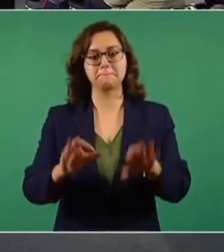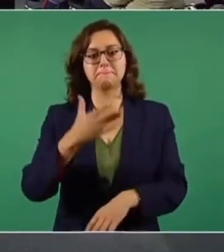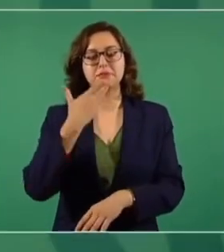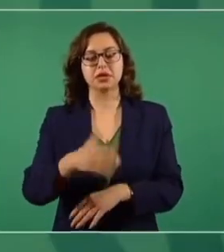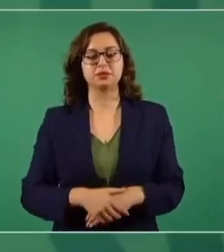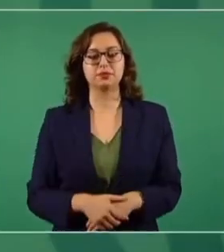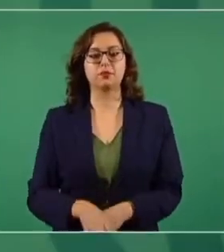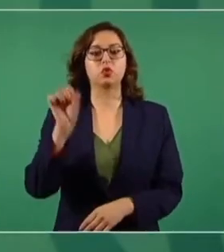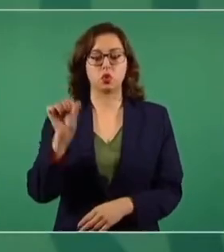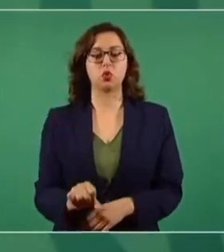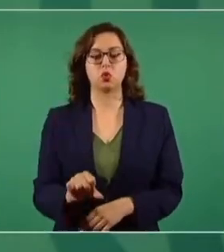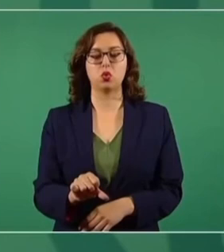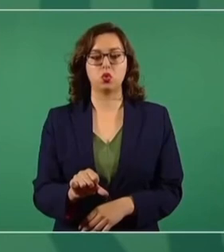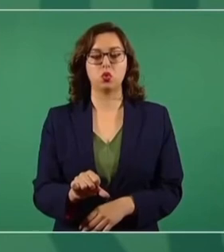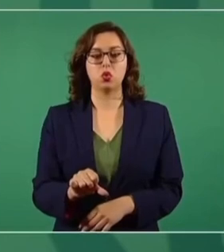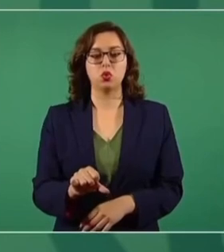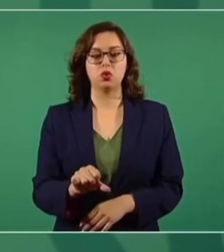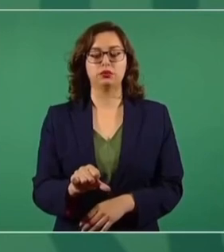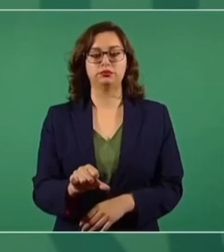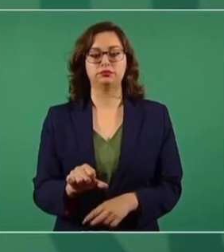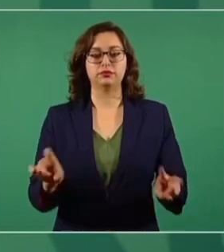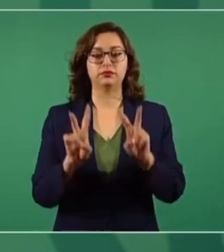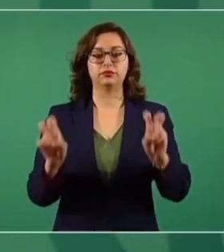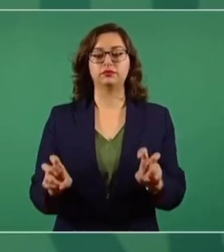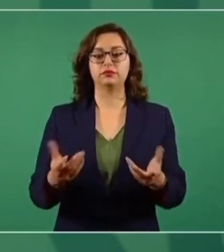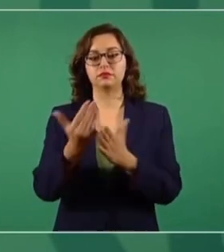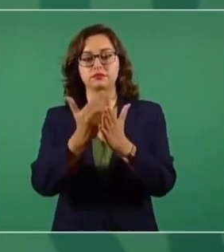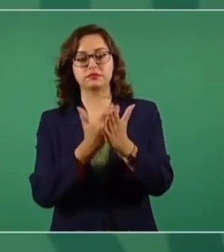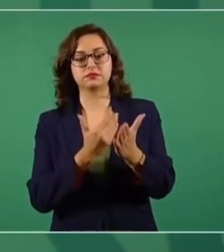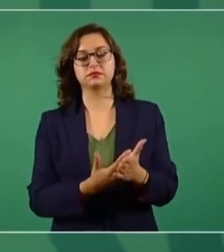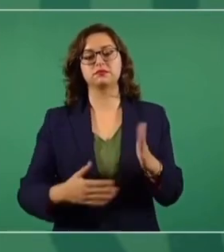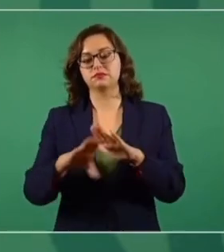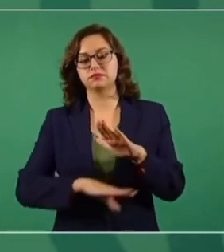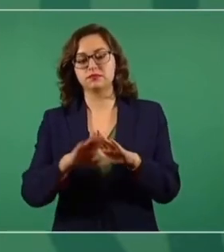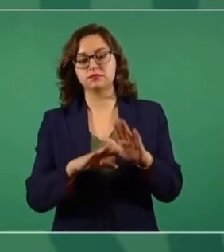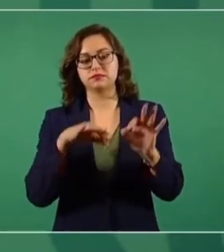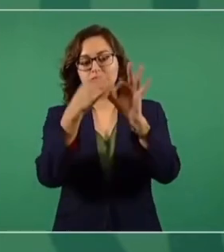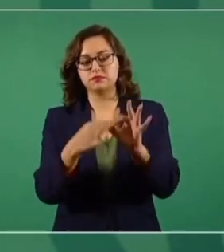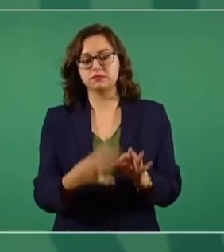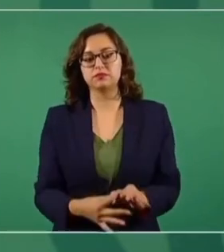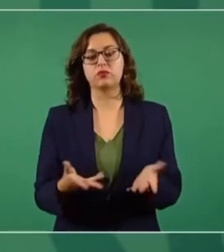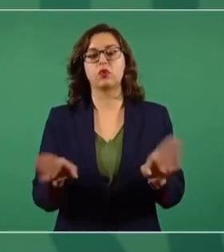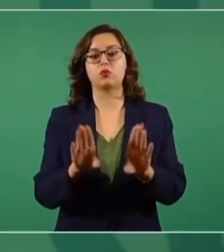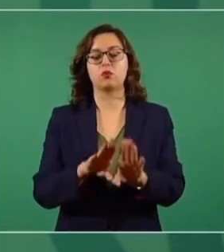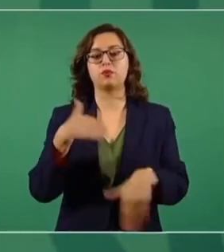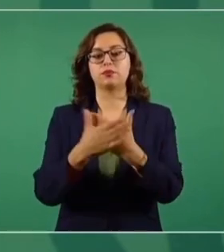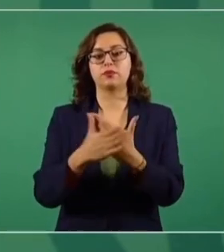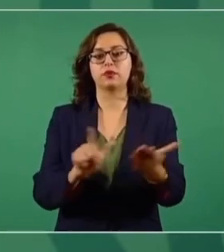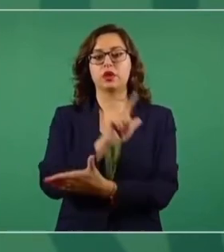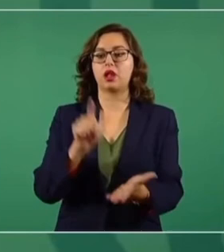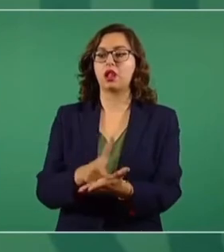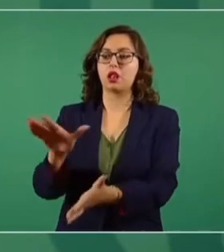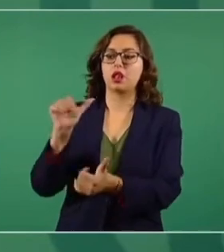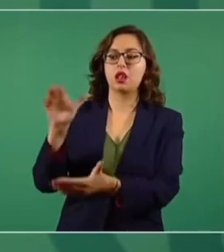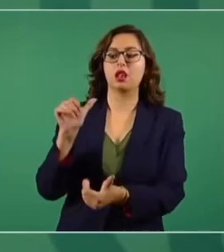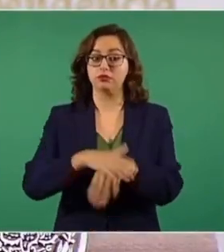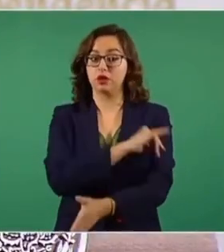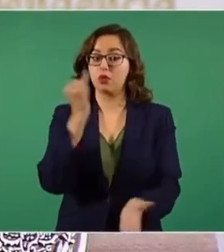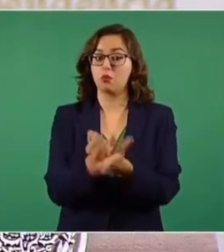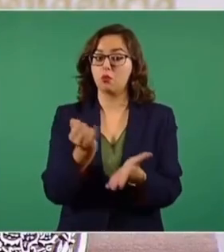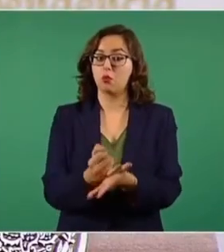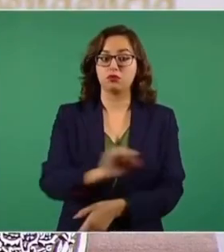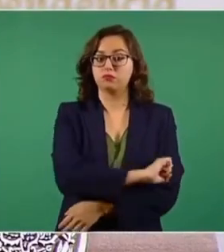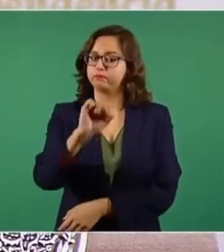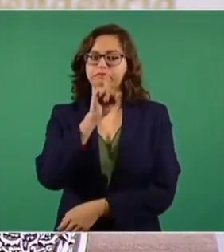de todas formas hoy vamos a decidir sobre los lineamientos básicos para ley de ingreso, que adelanto, no van a haber aumentos de impuestos,